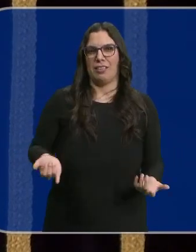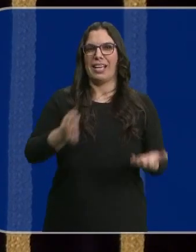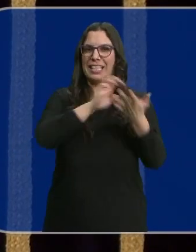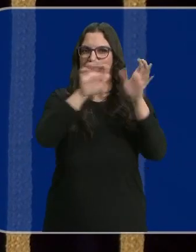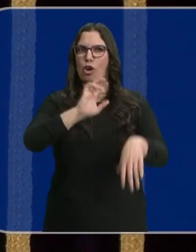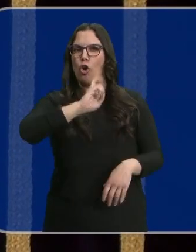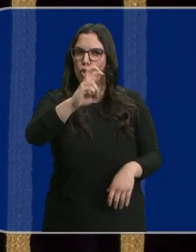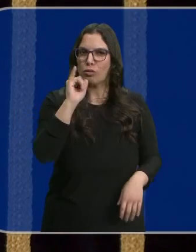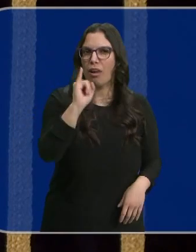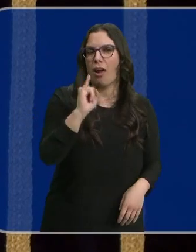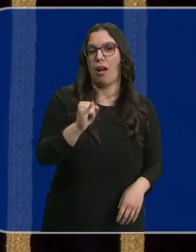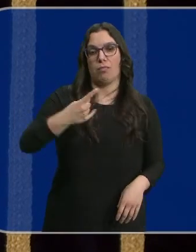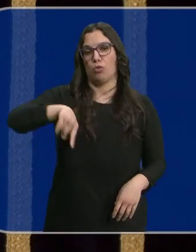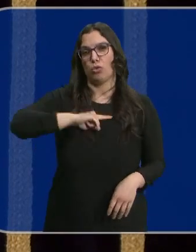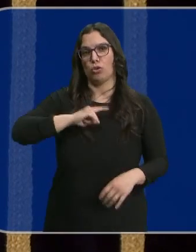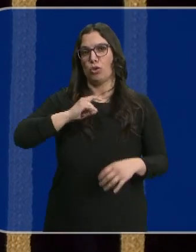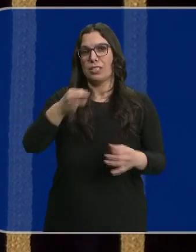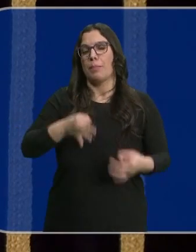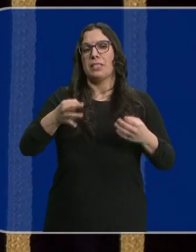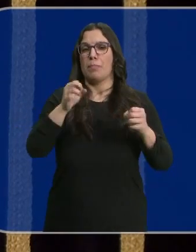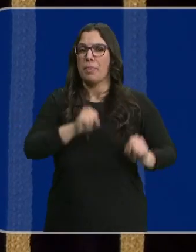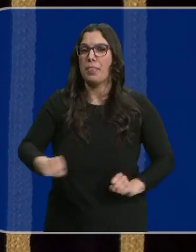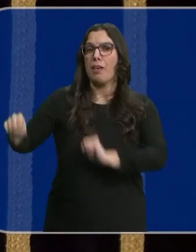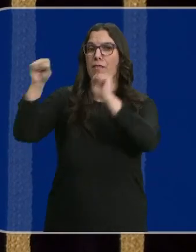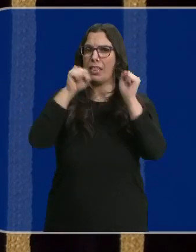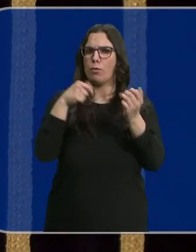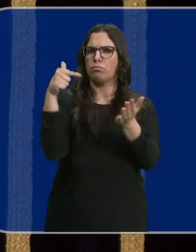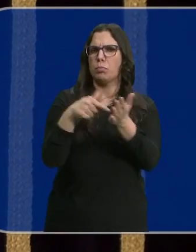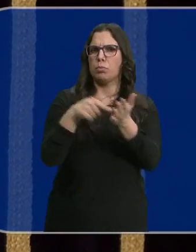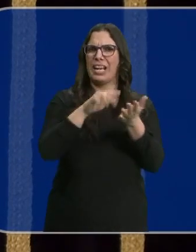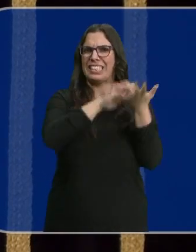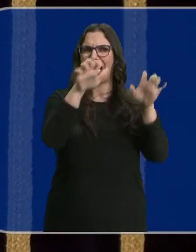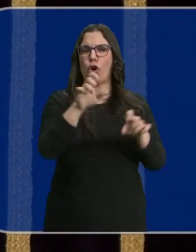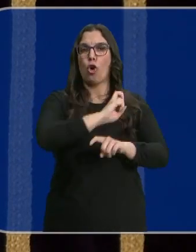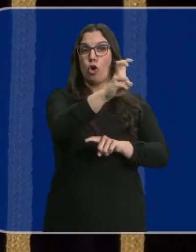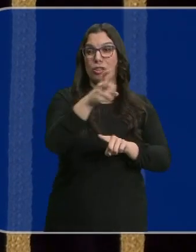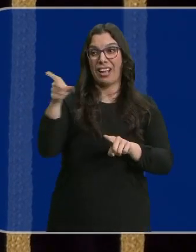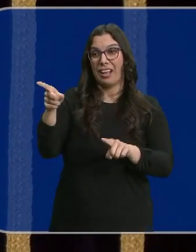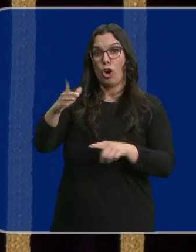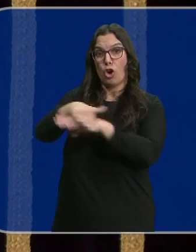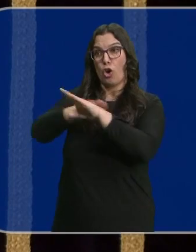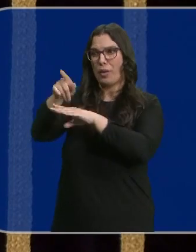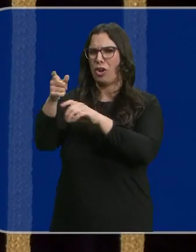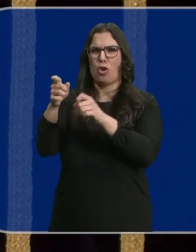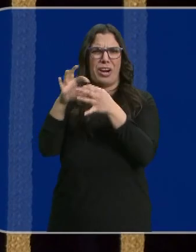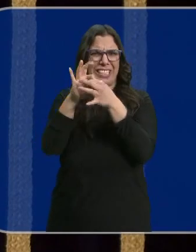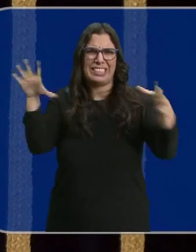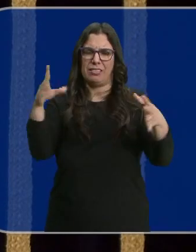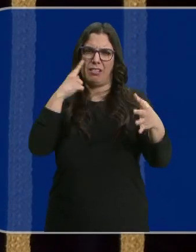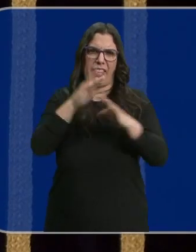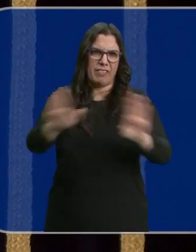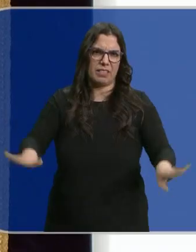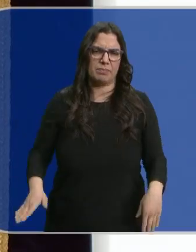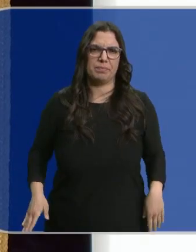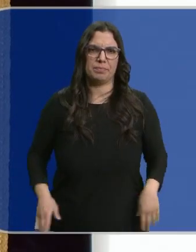otra Castilla y León y desde luego nosotros siempre vamos a defender y a reivindicar esa otra Castilla y León que no se parece en nada al gobierno que lamentablemente